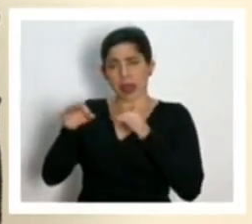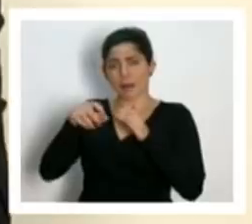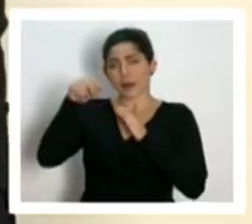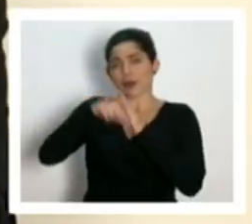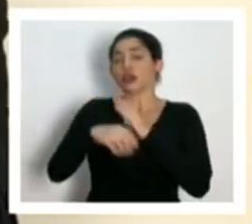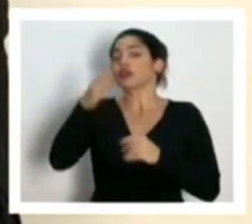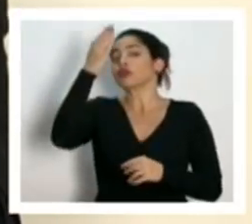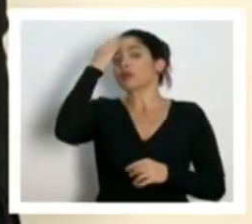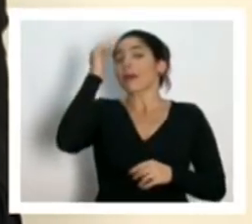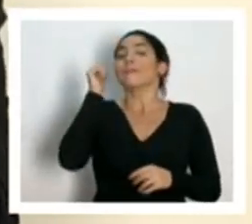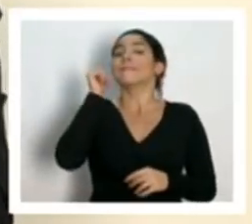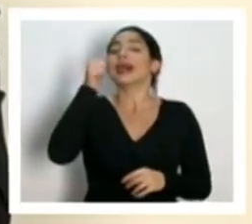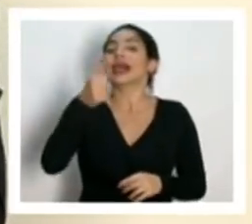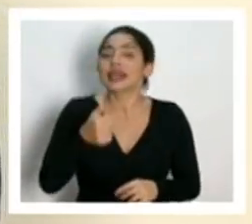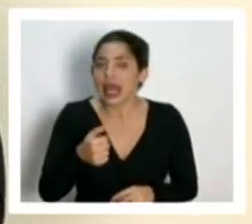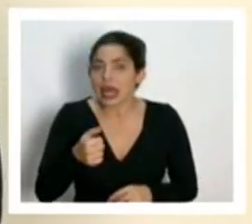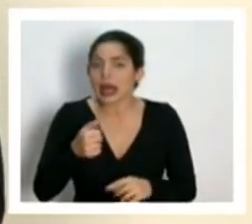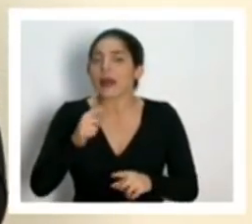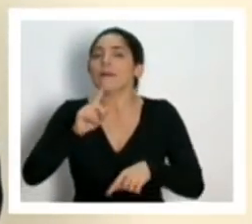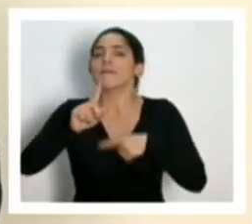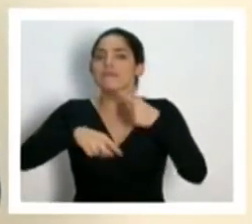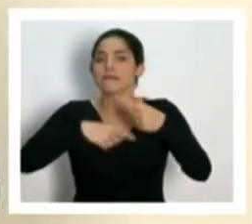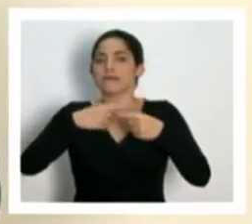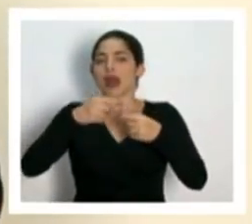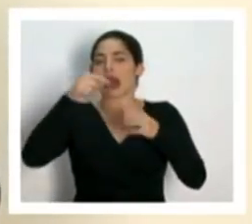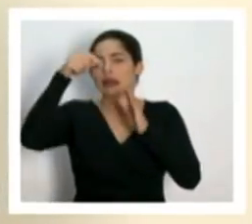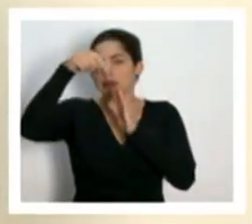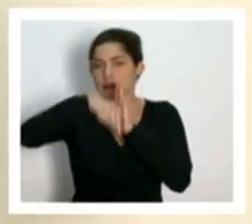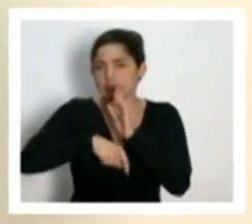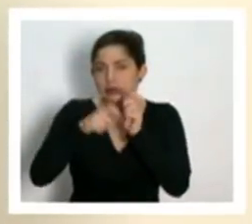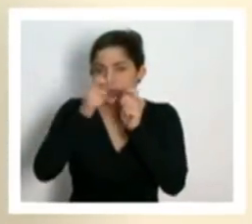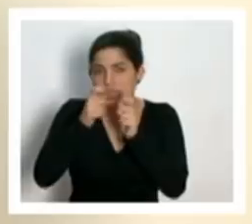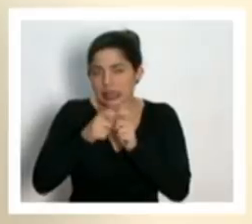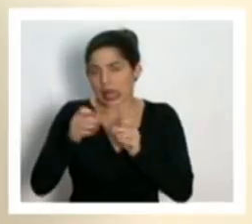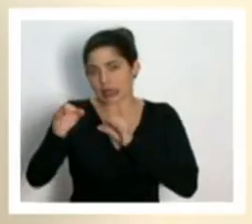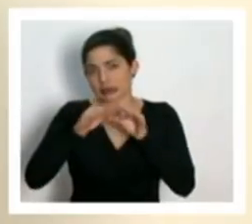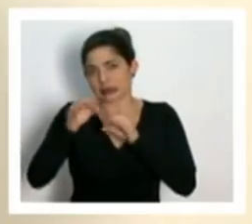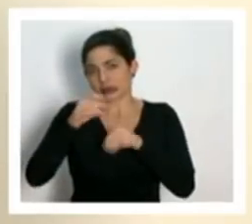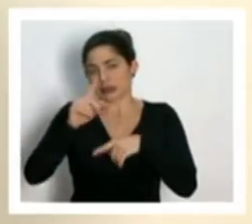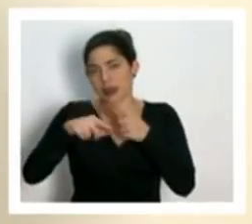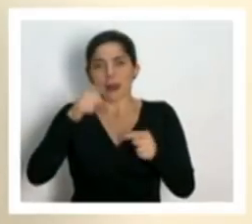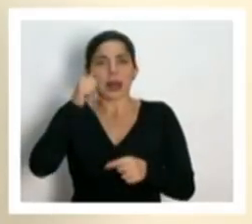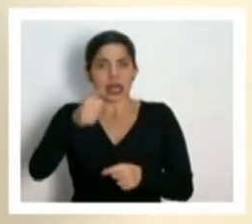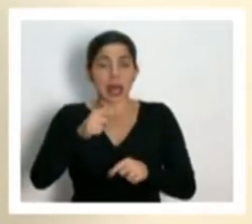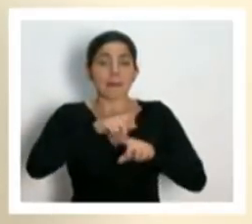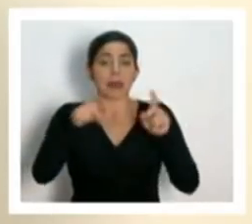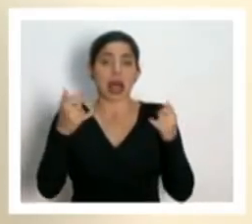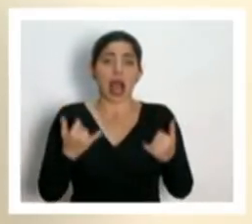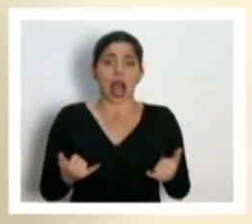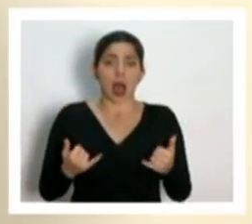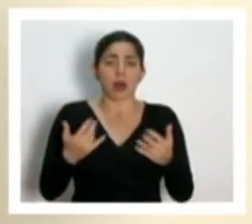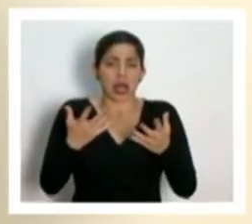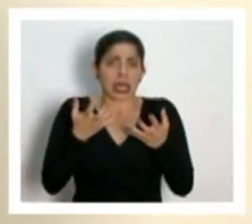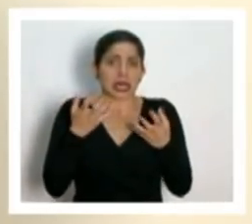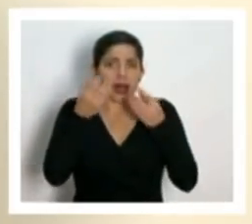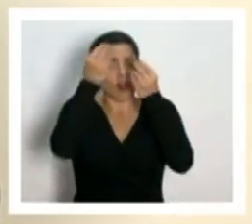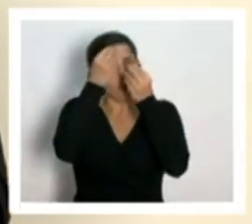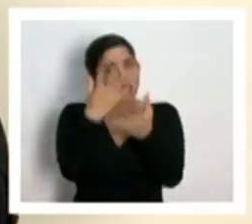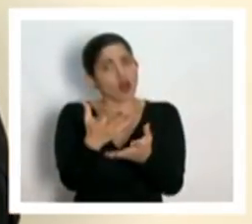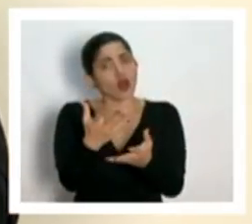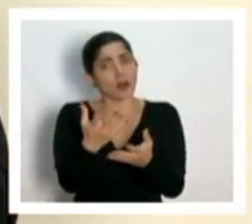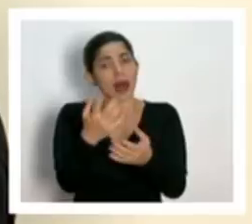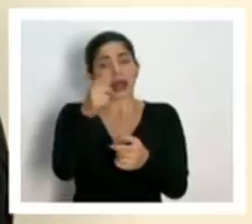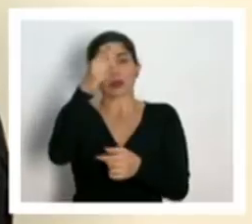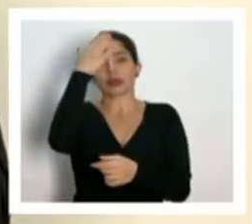sabiendas de que mañana es que salen los detalles y las excepciones de esa directriz pero desde hoy queremos informarla que de